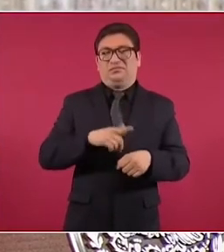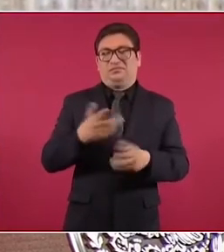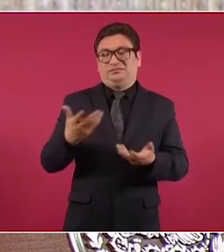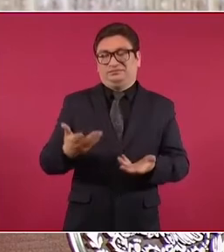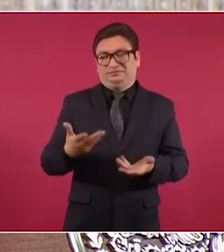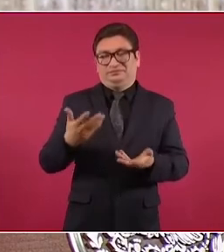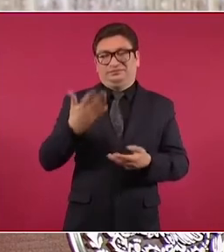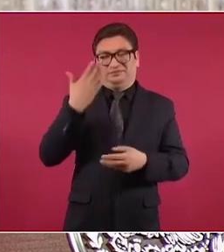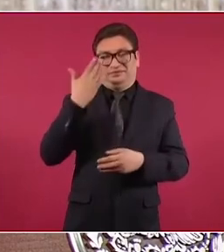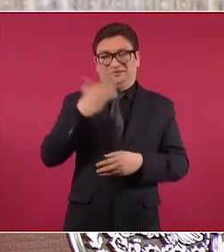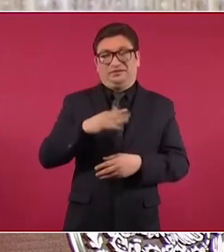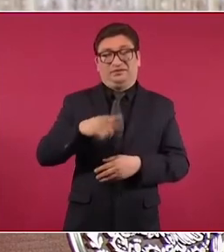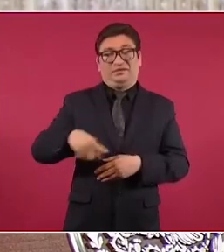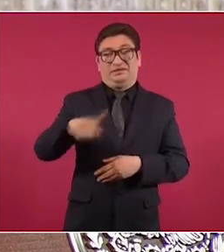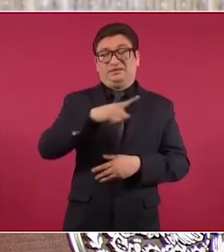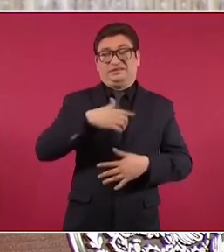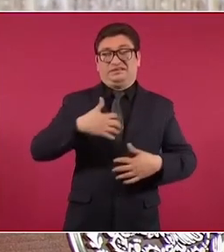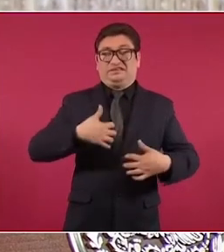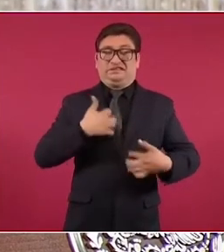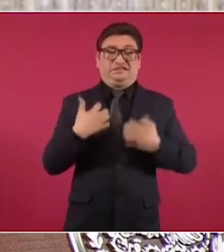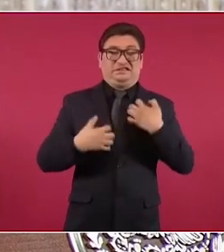Están muy molestos